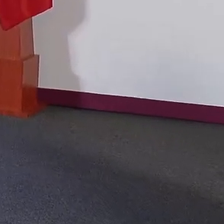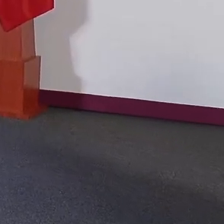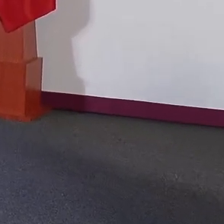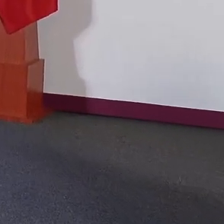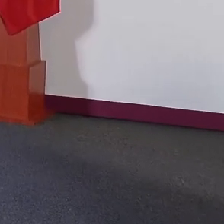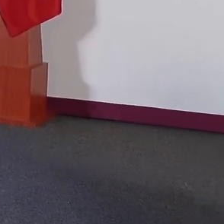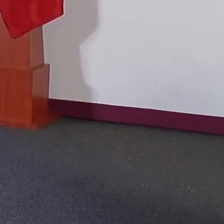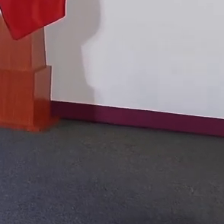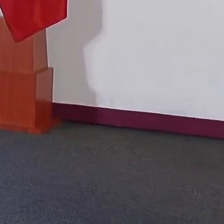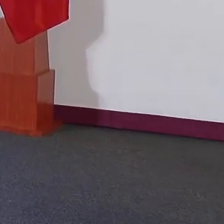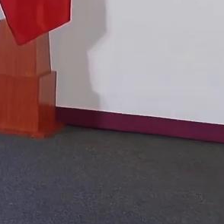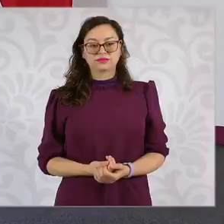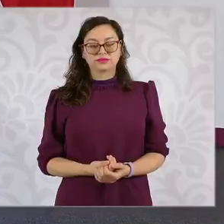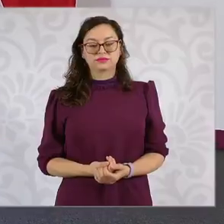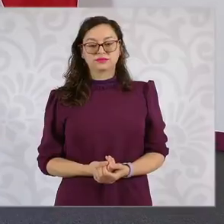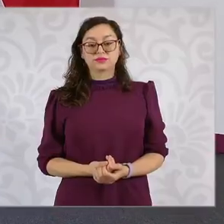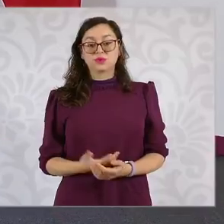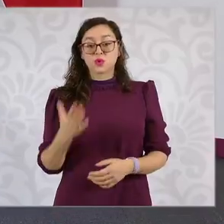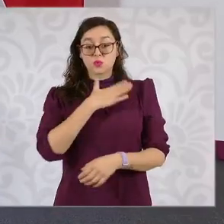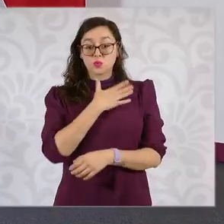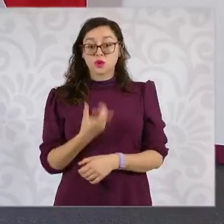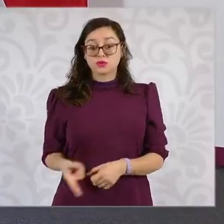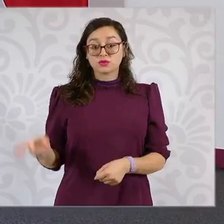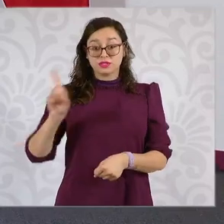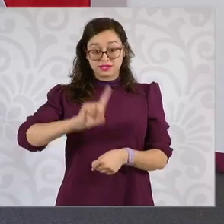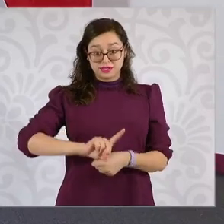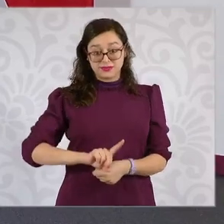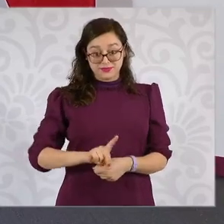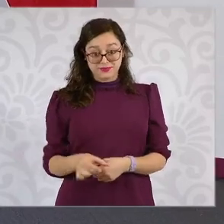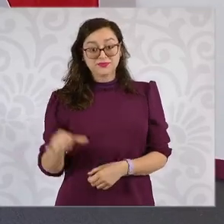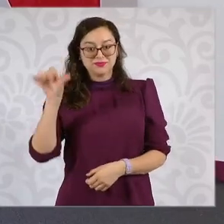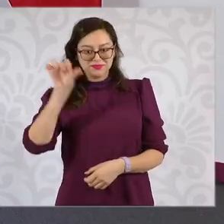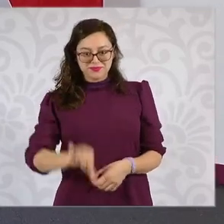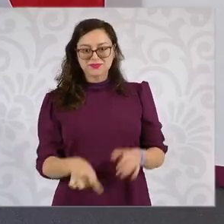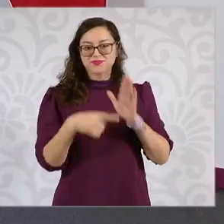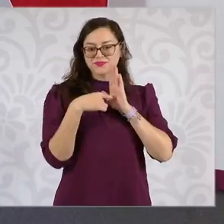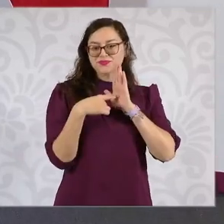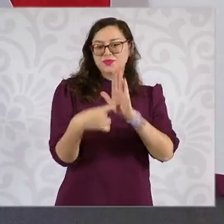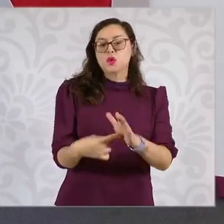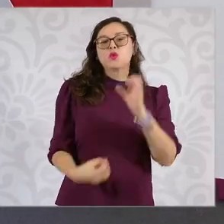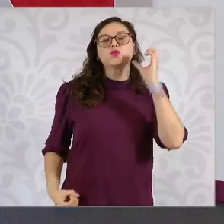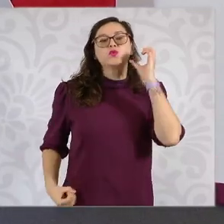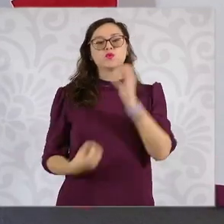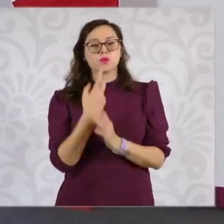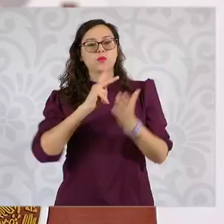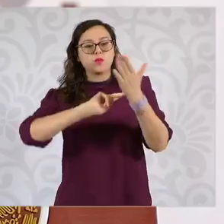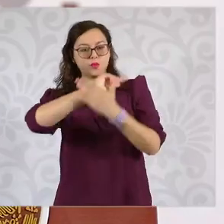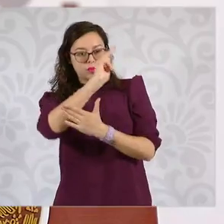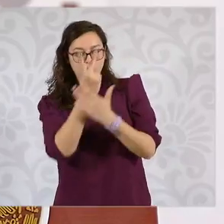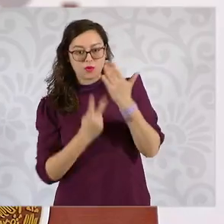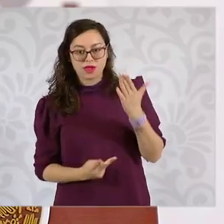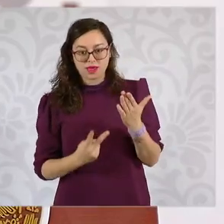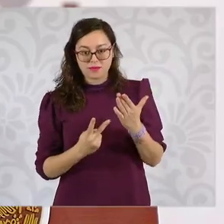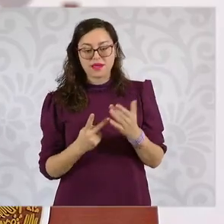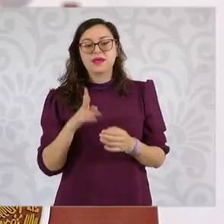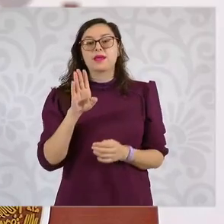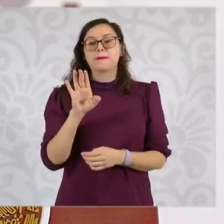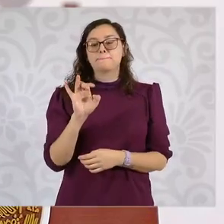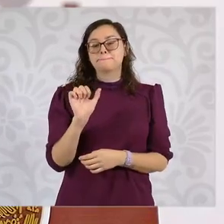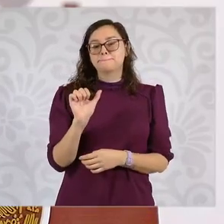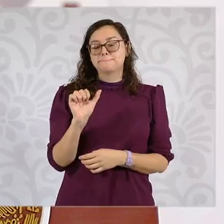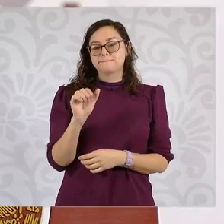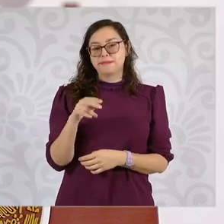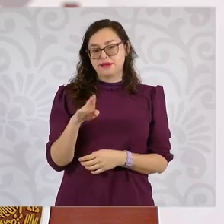los avances en los nuevos programas de bienestar, mujeres de